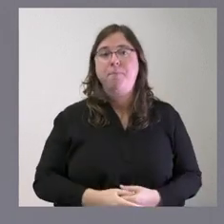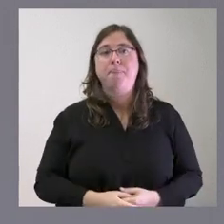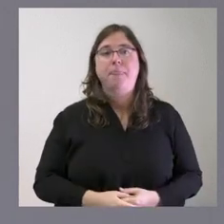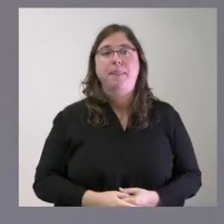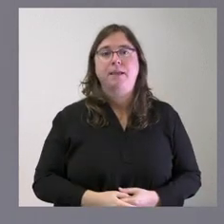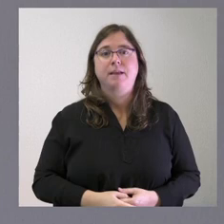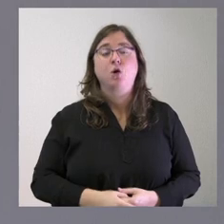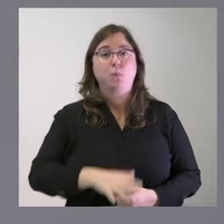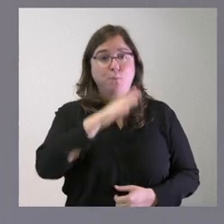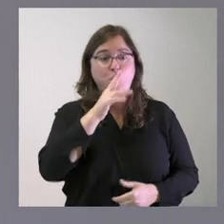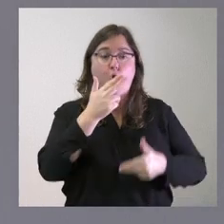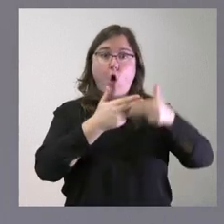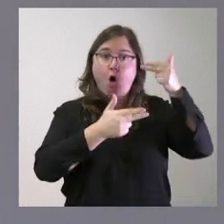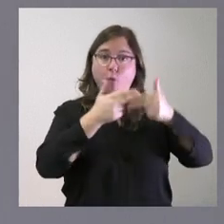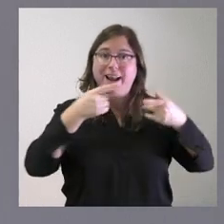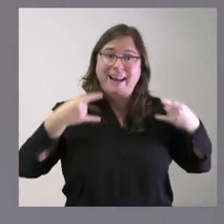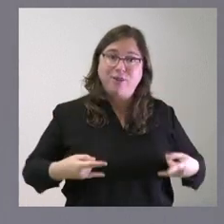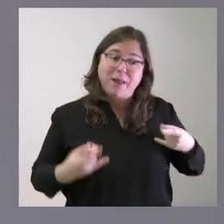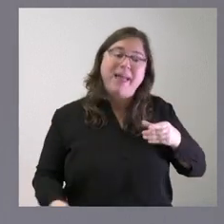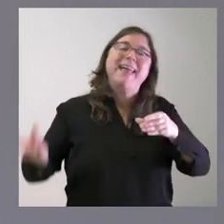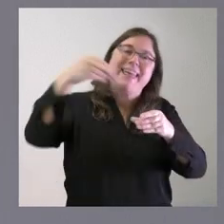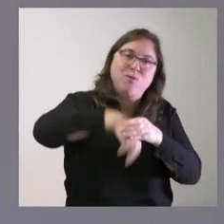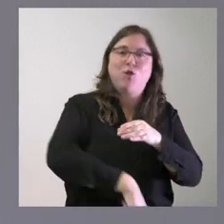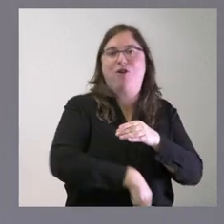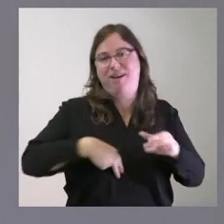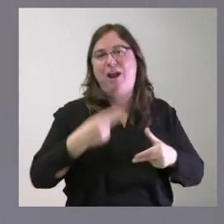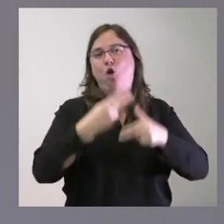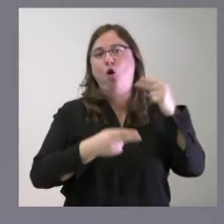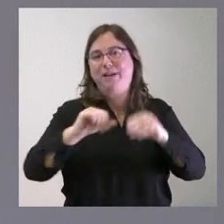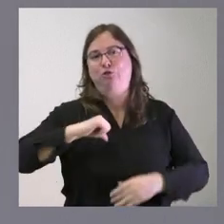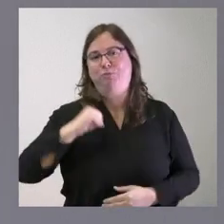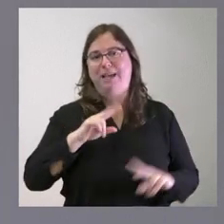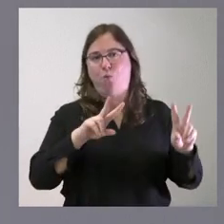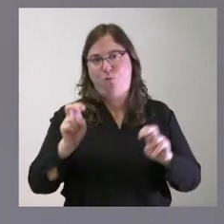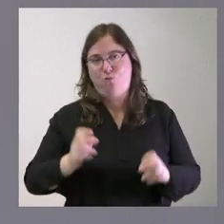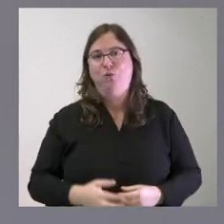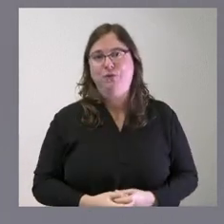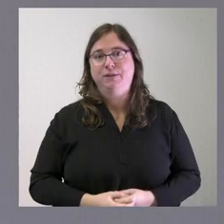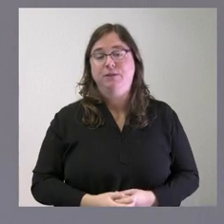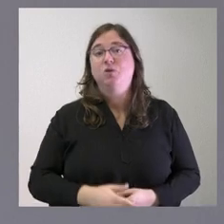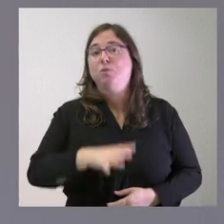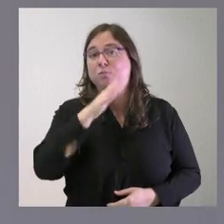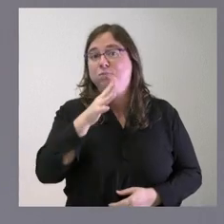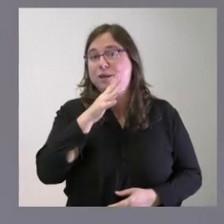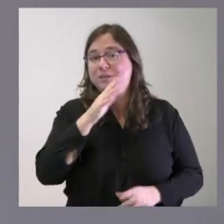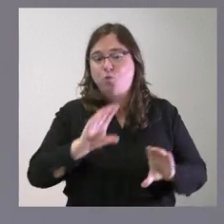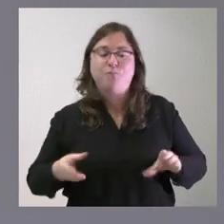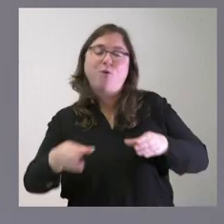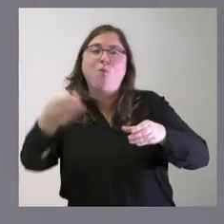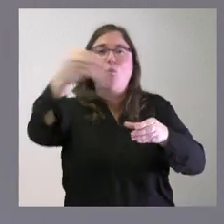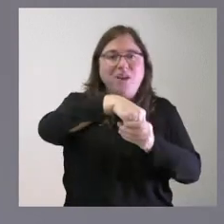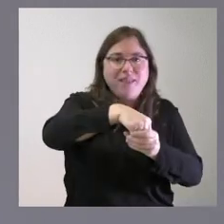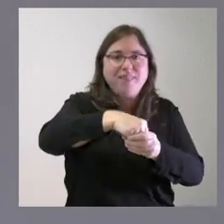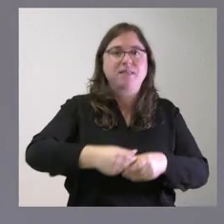porque las obras de radioterapia van dentro de las obras del contexto del nuevo hospital Santa Barbara y por tanto es una unidad más de este centro